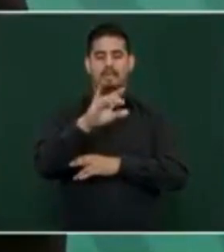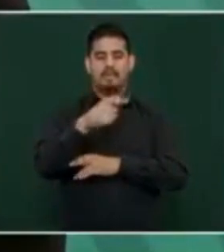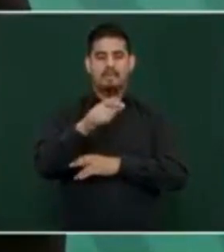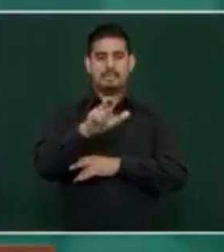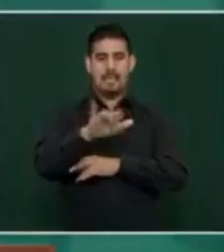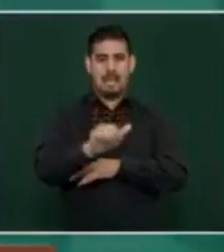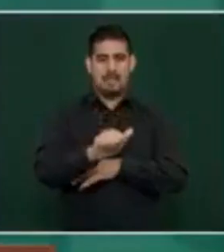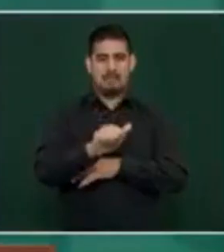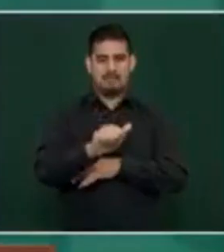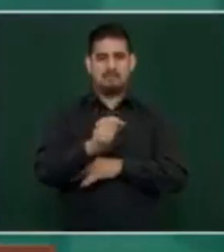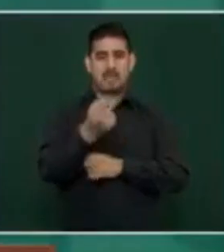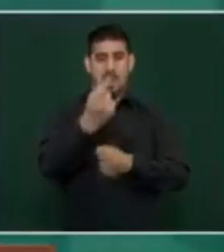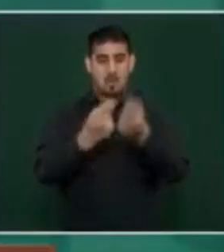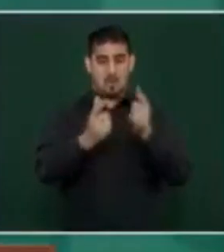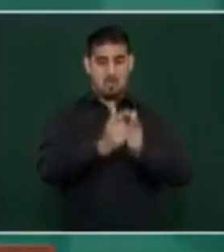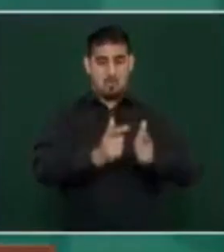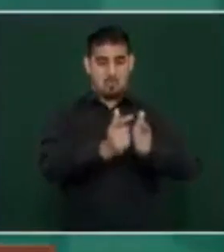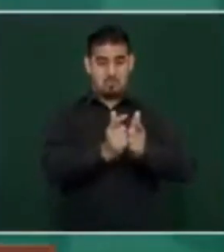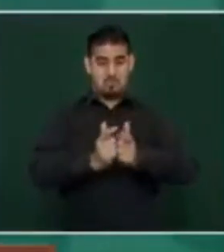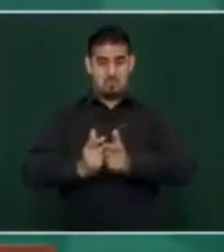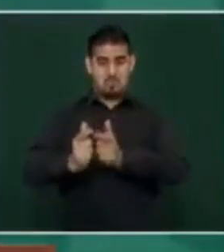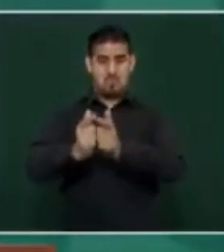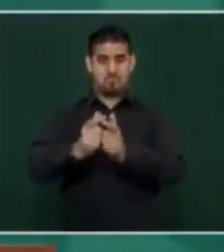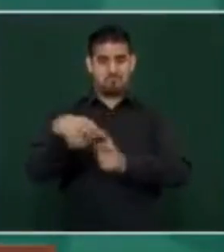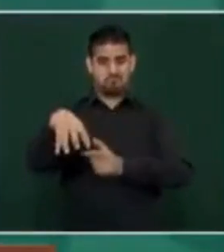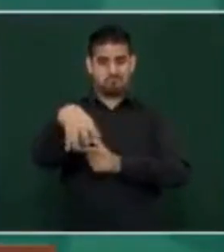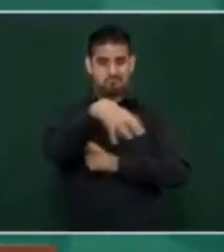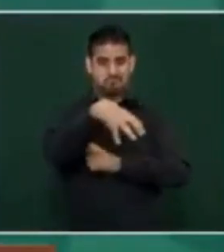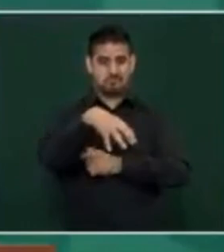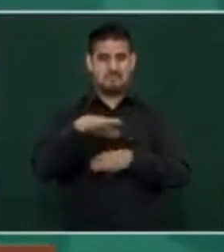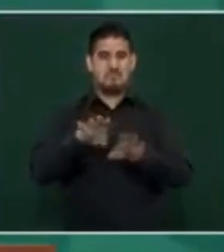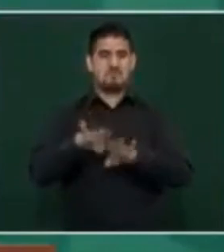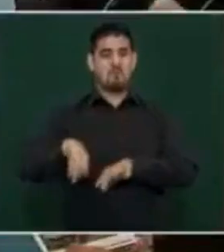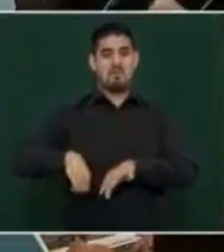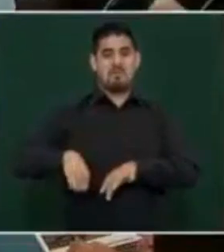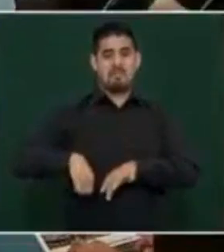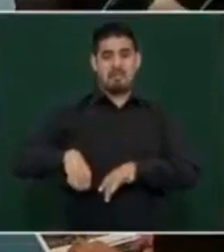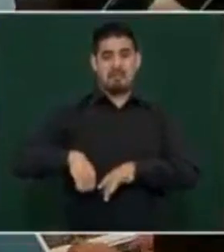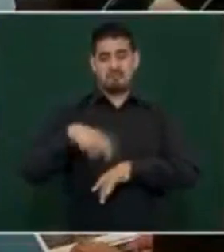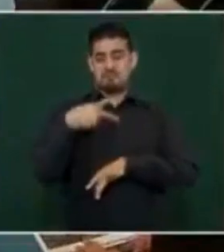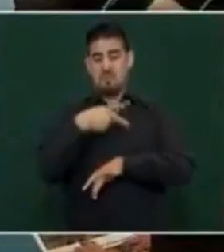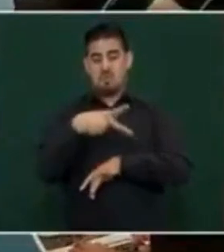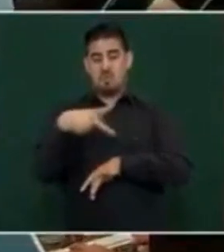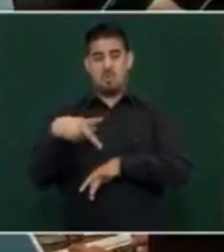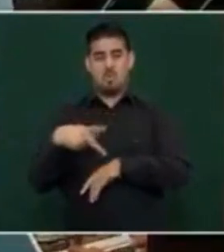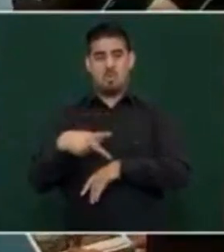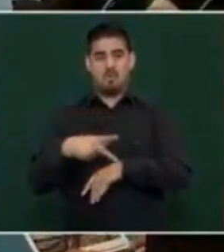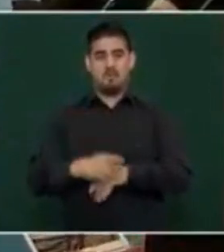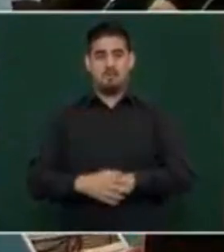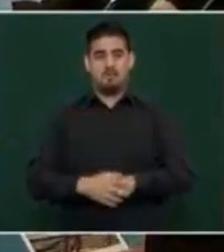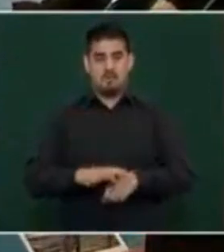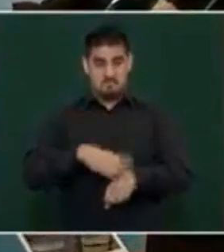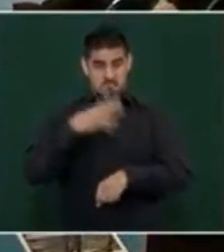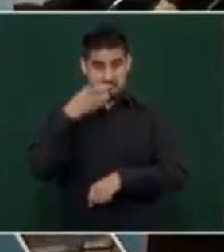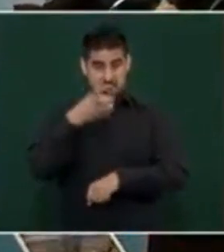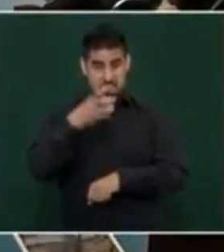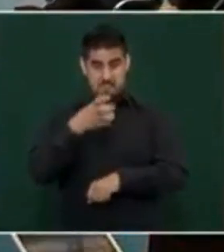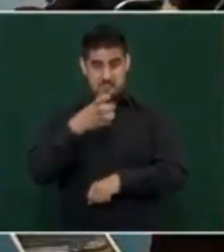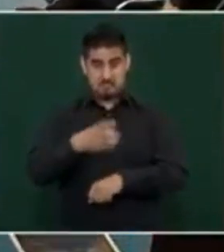los grupos de intereses creados. Por eso